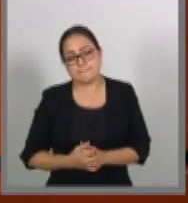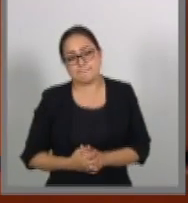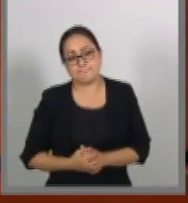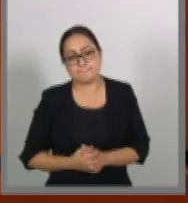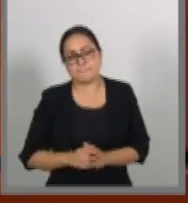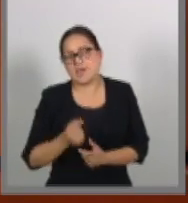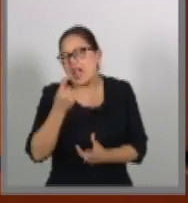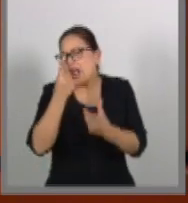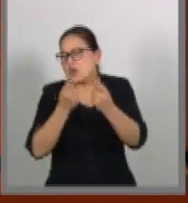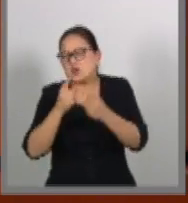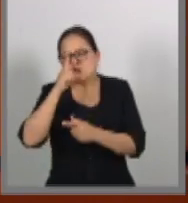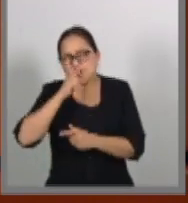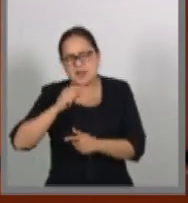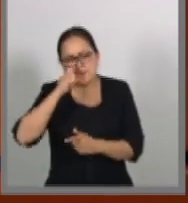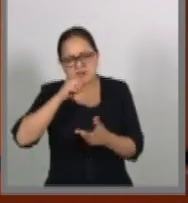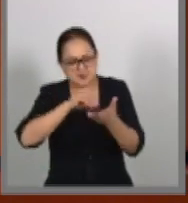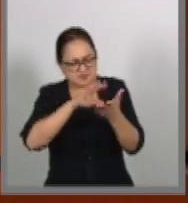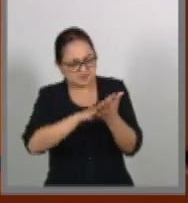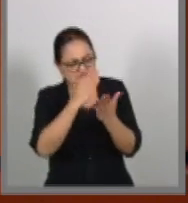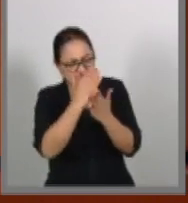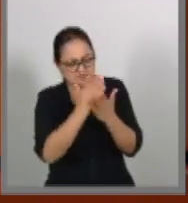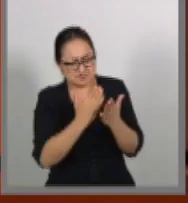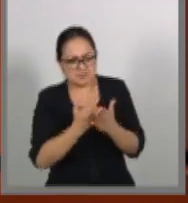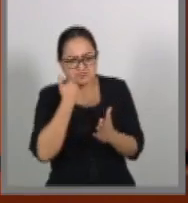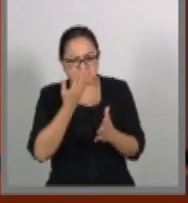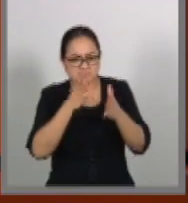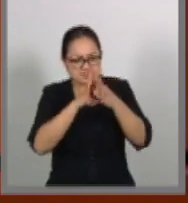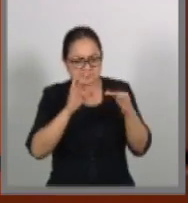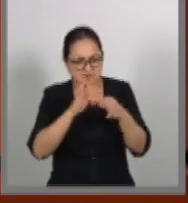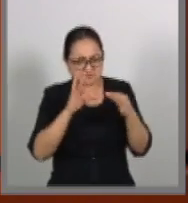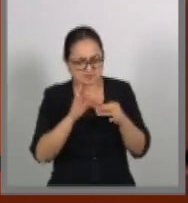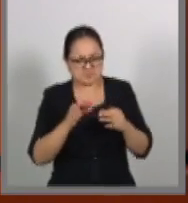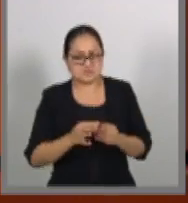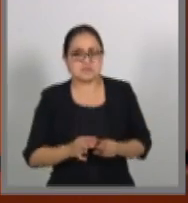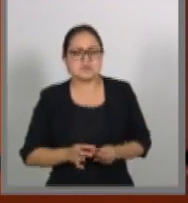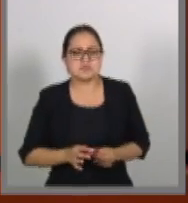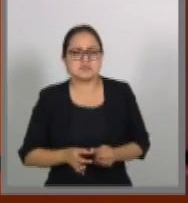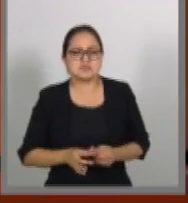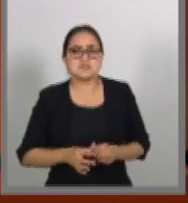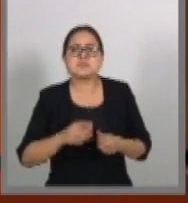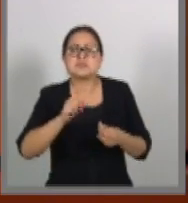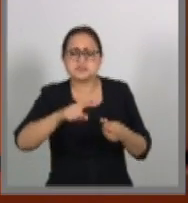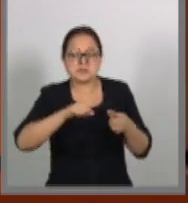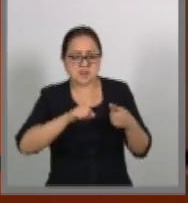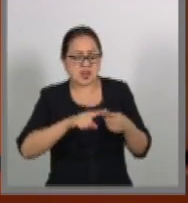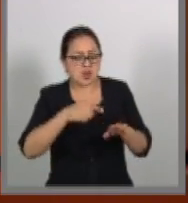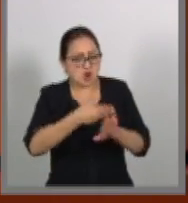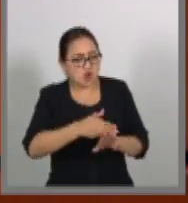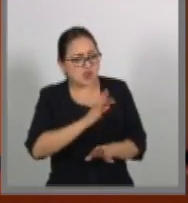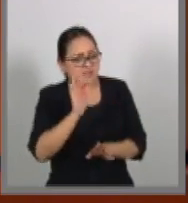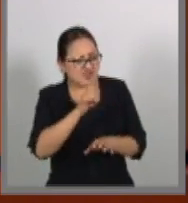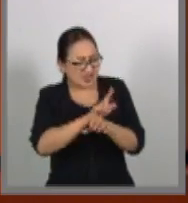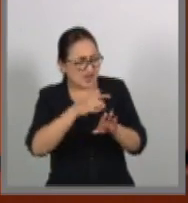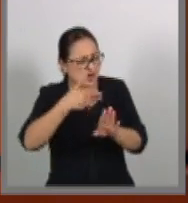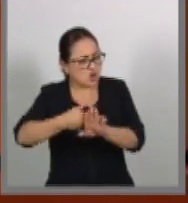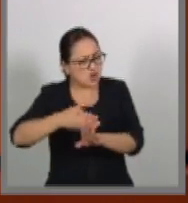Pequeños detalles que quiero comentar de esta ley, además de su antifederalismo, antimunicipalismo. Miren,